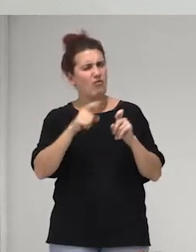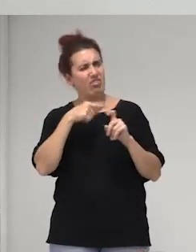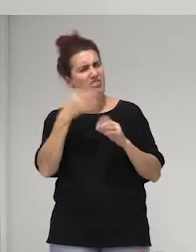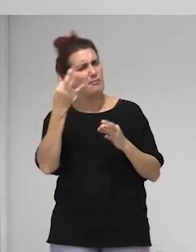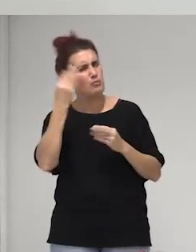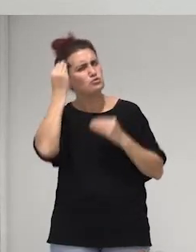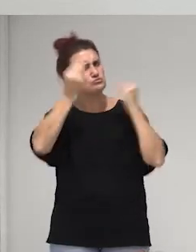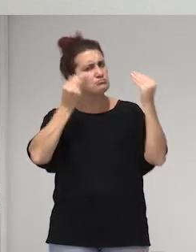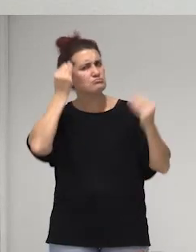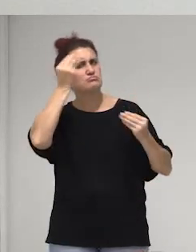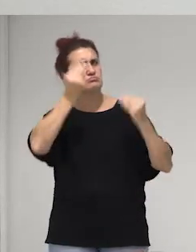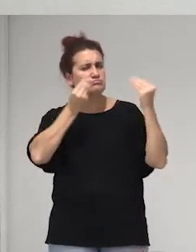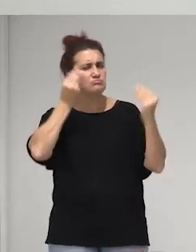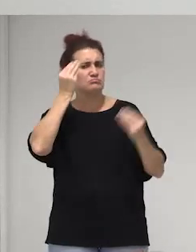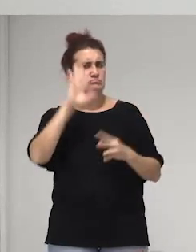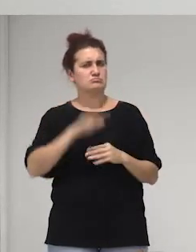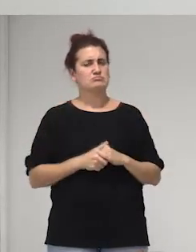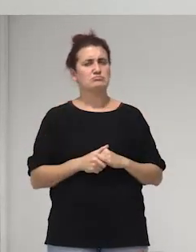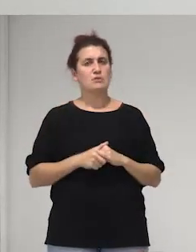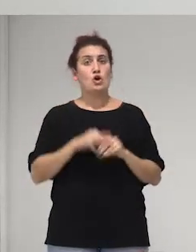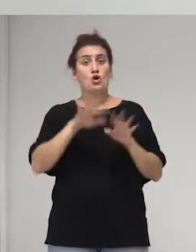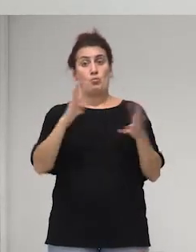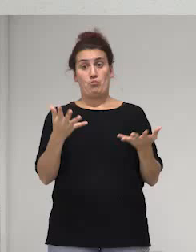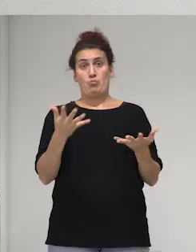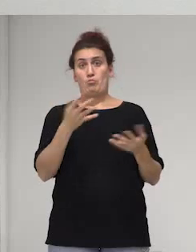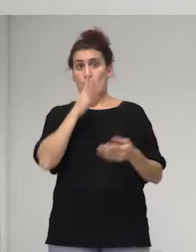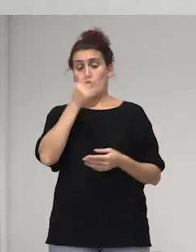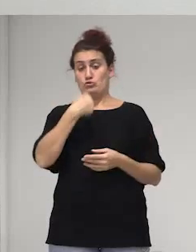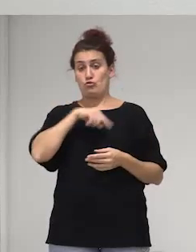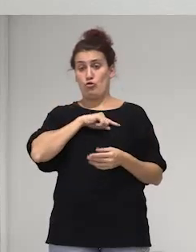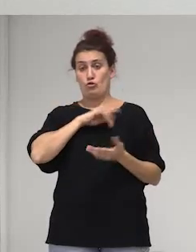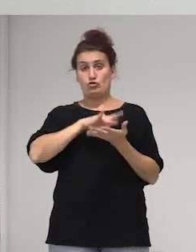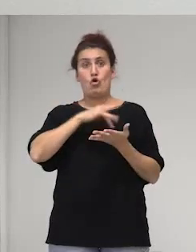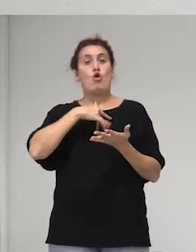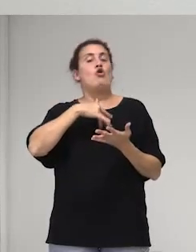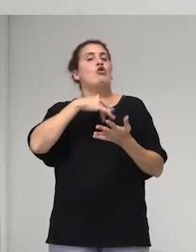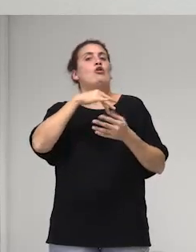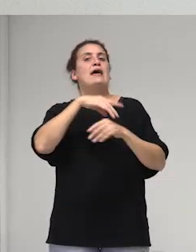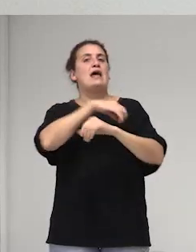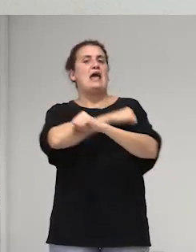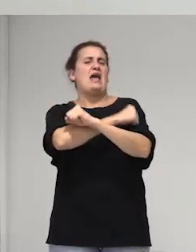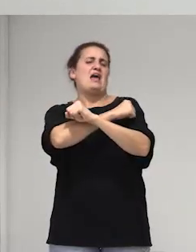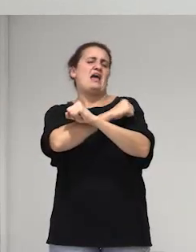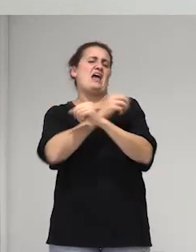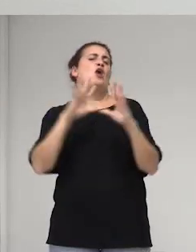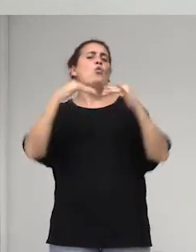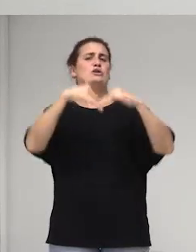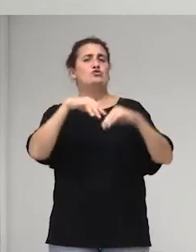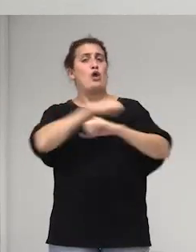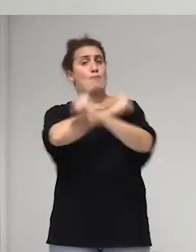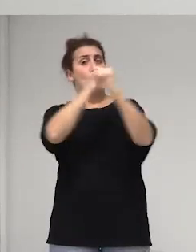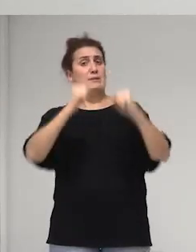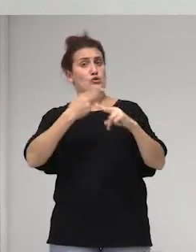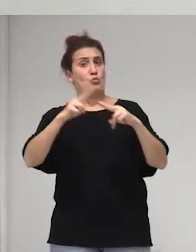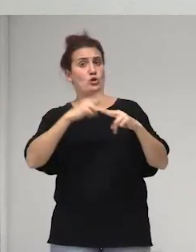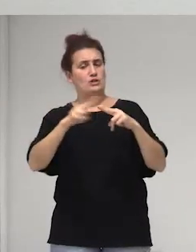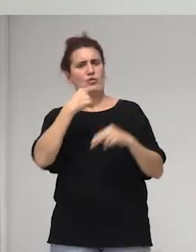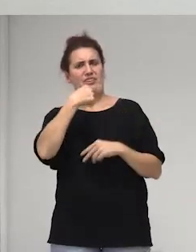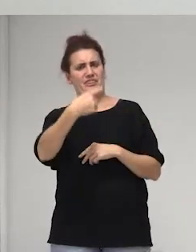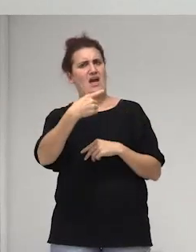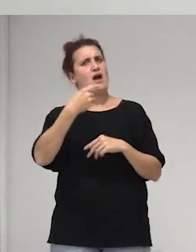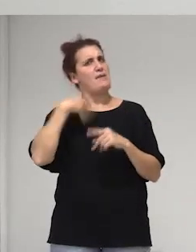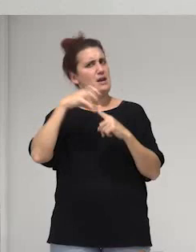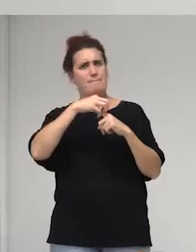y y por eso yo cuando yo iba a un encuentro de empoderamiento político y yo decía bueno hay que desinstalar del